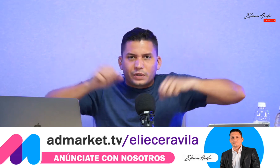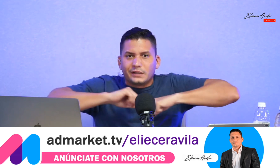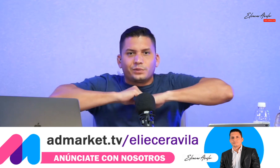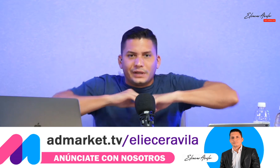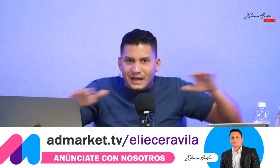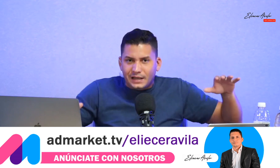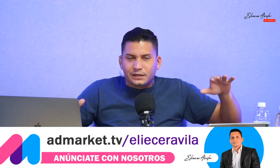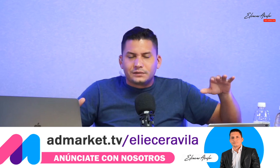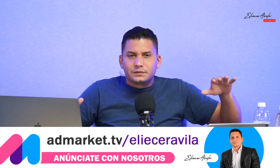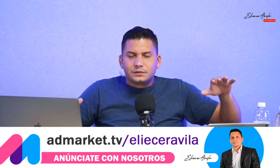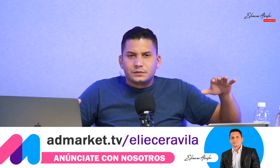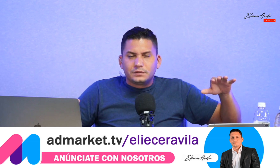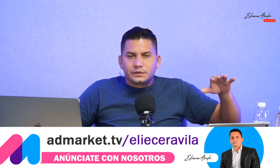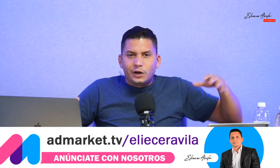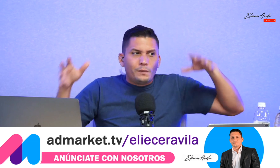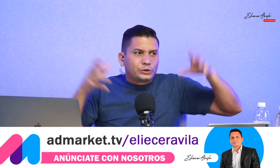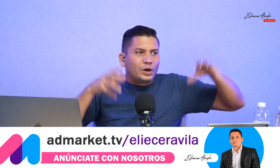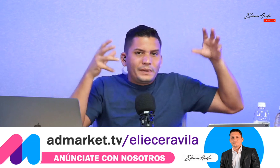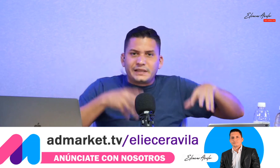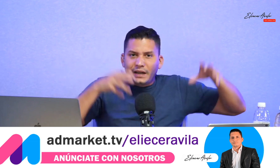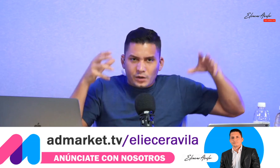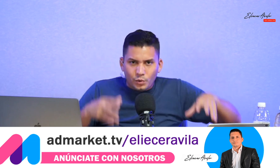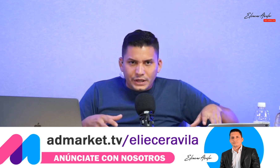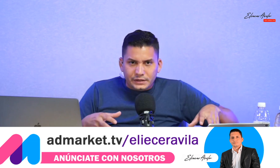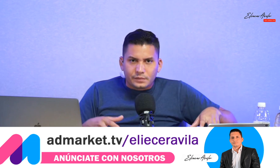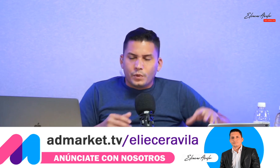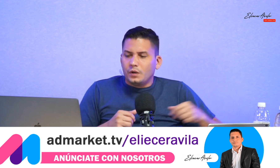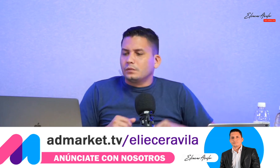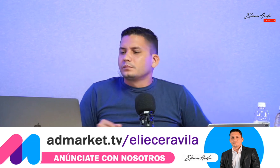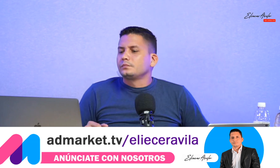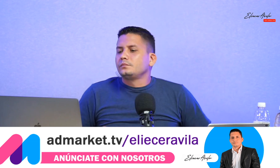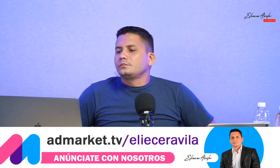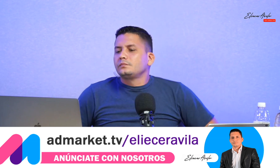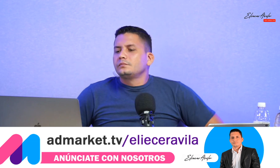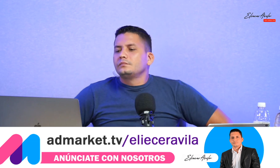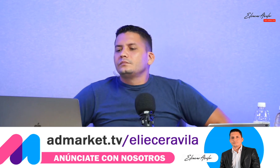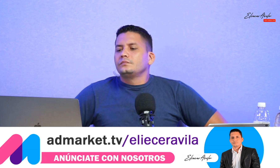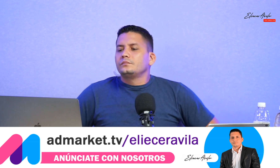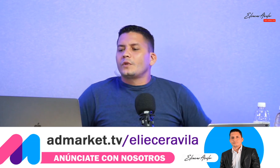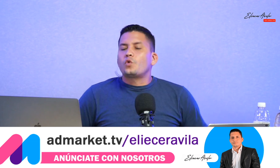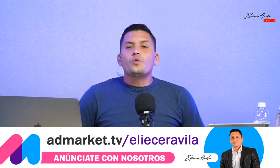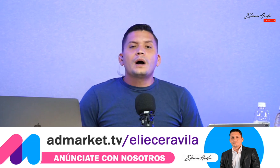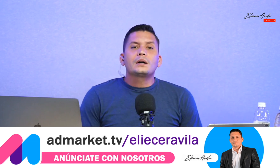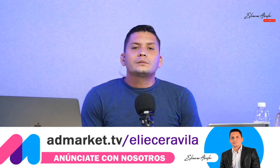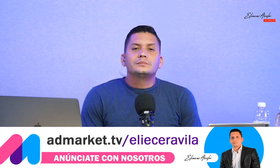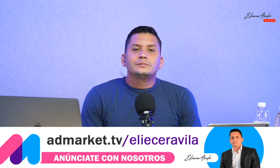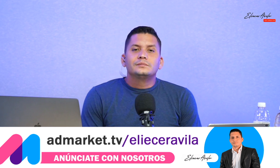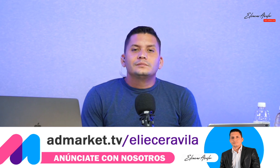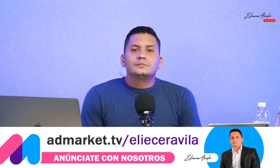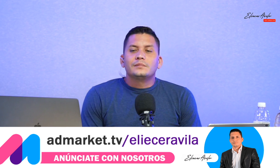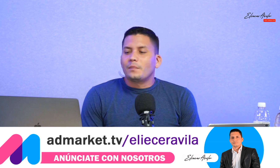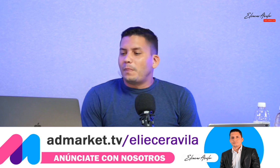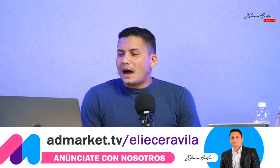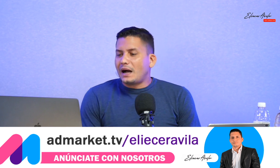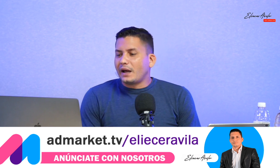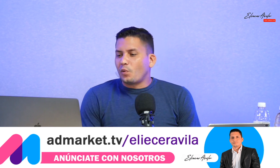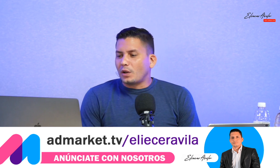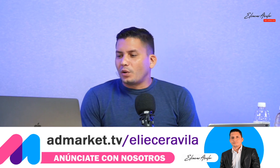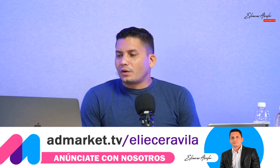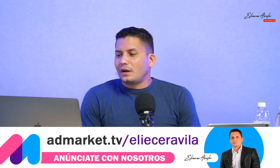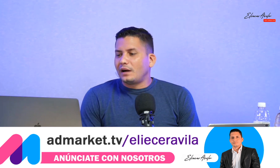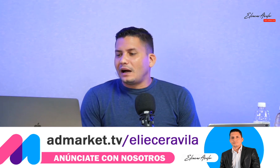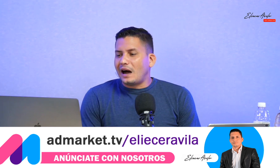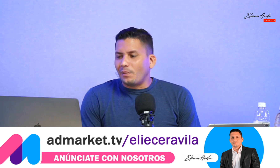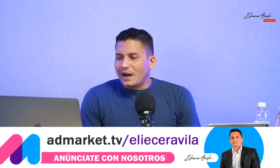aparato correcto ni nada que los mató la miseria comunista bueno cuba va a